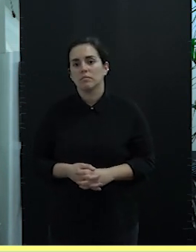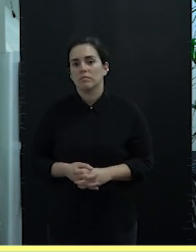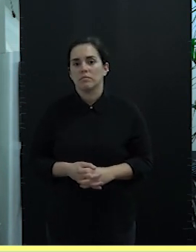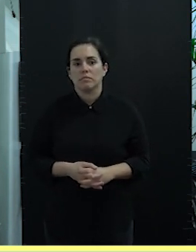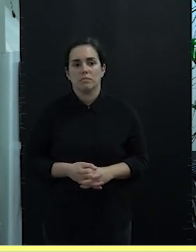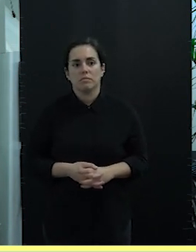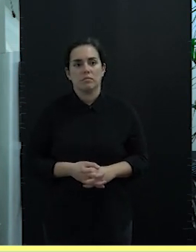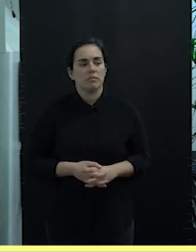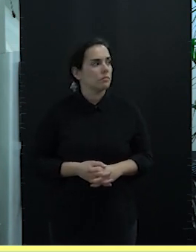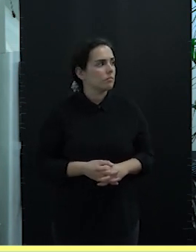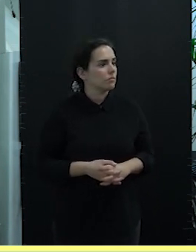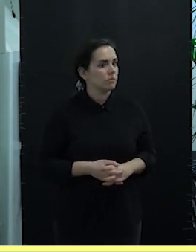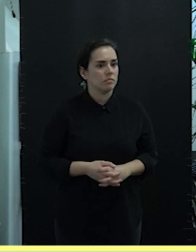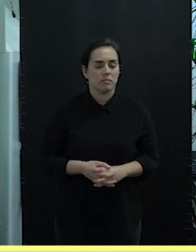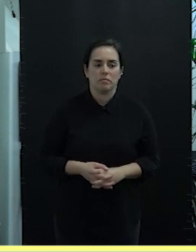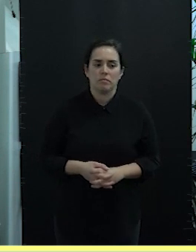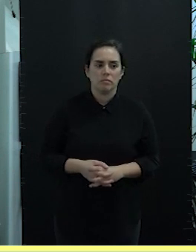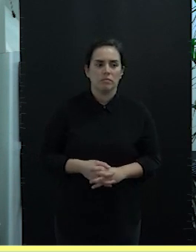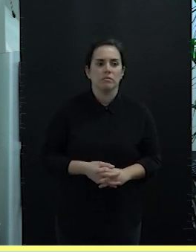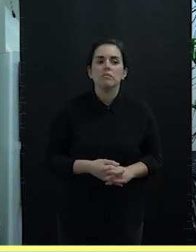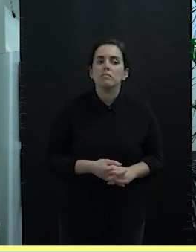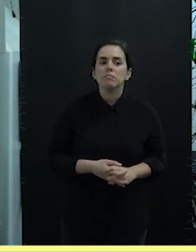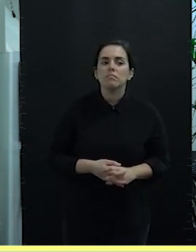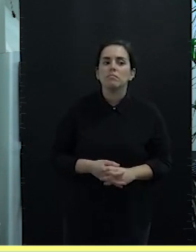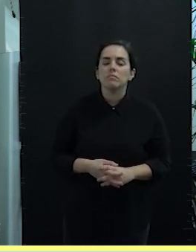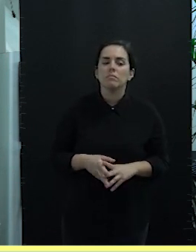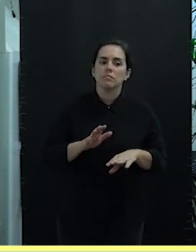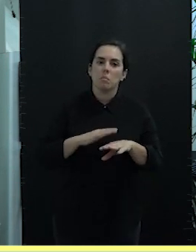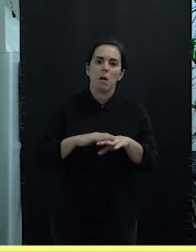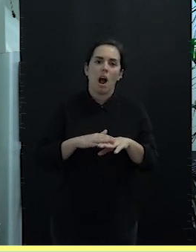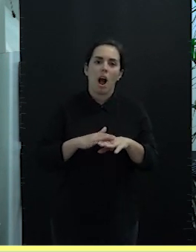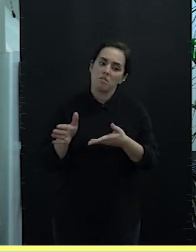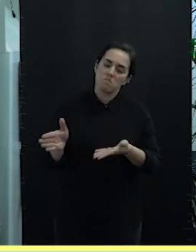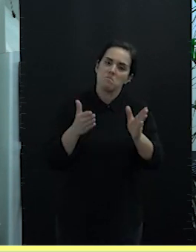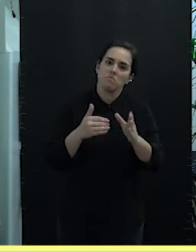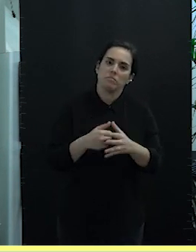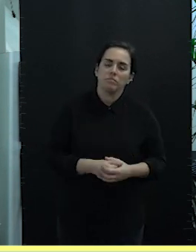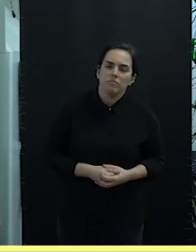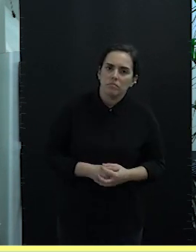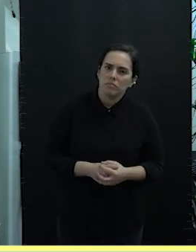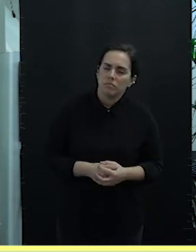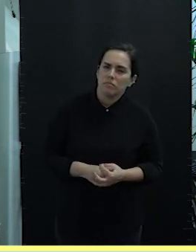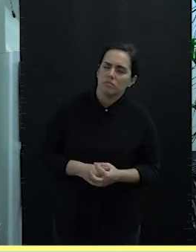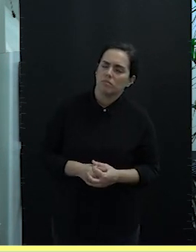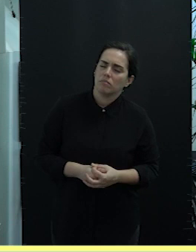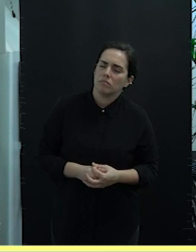Aquí preparando el viaje para mandar la avanzadilla para Tenerife Aquí